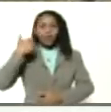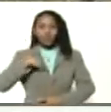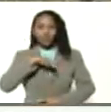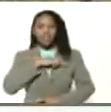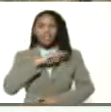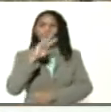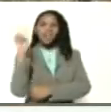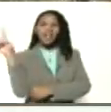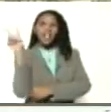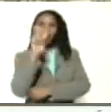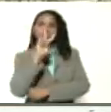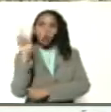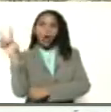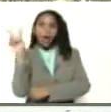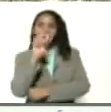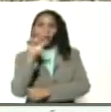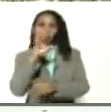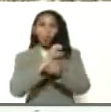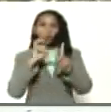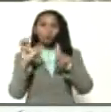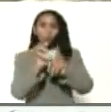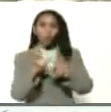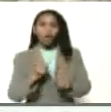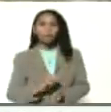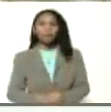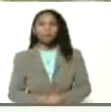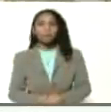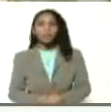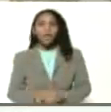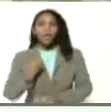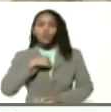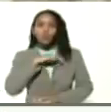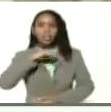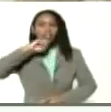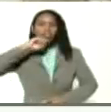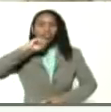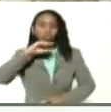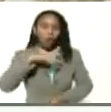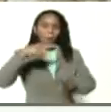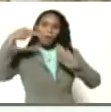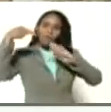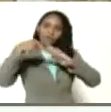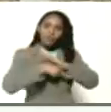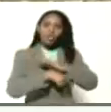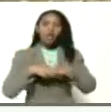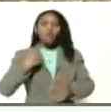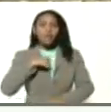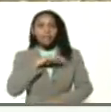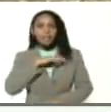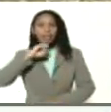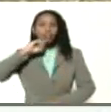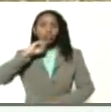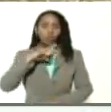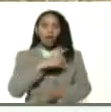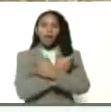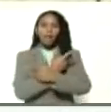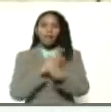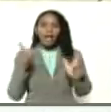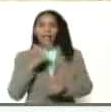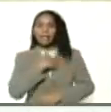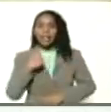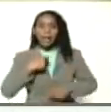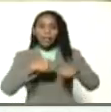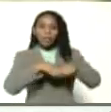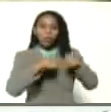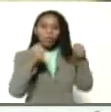venezolanidad, nuestra historia profunda, nuestra historia libertaria, es lo primero que quieren